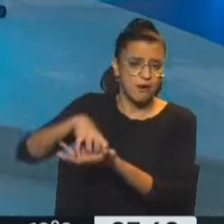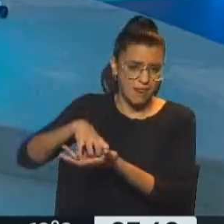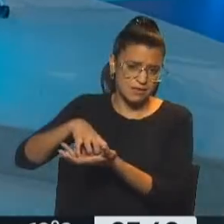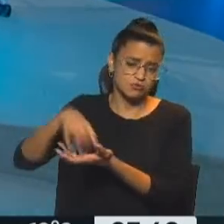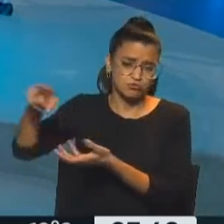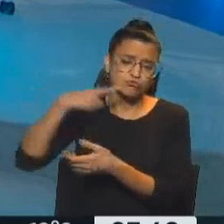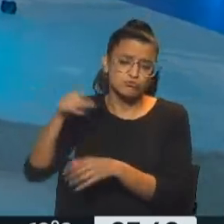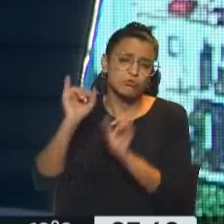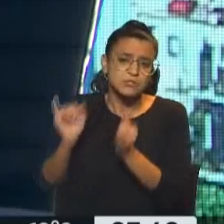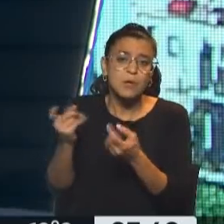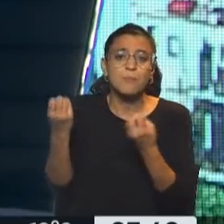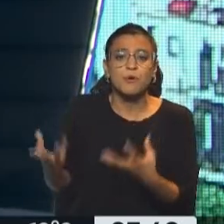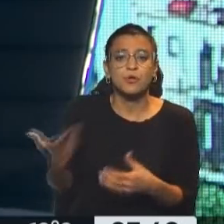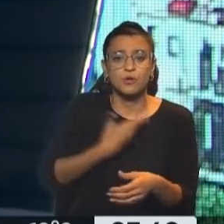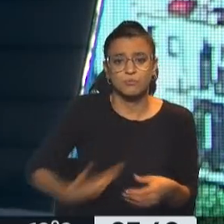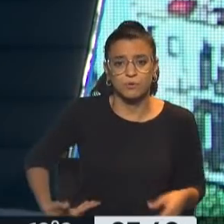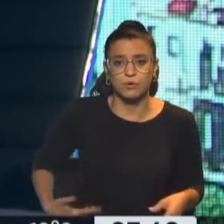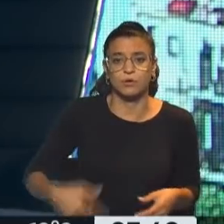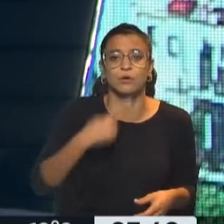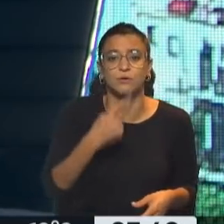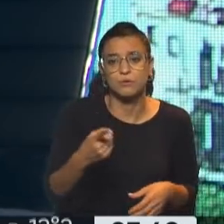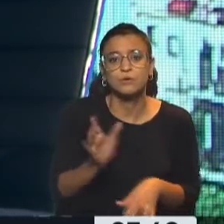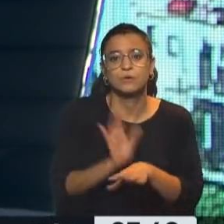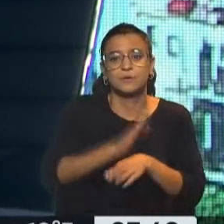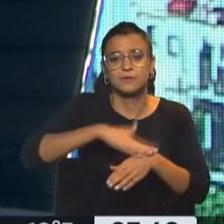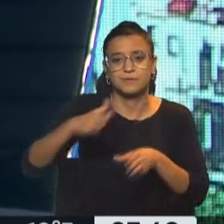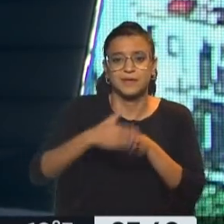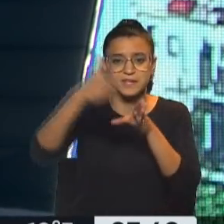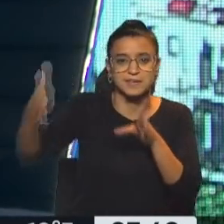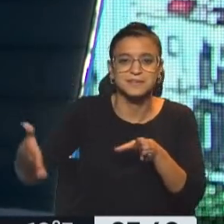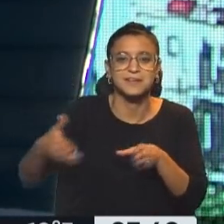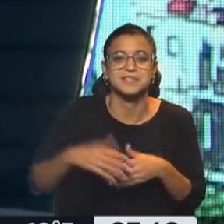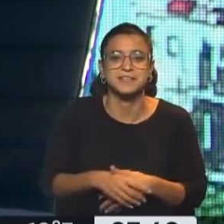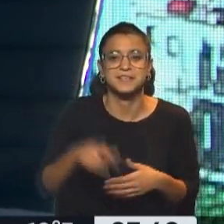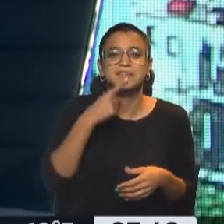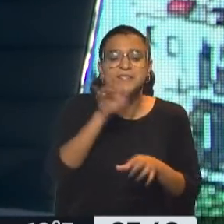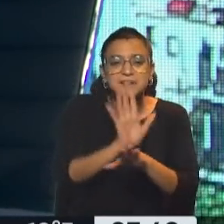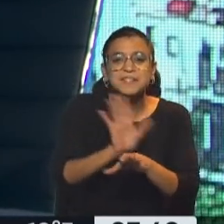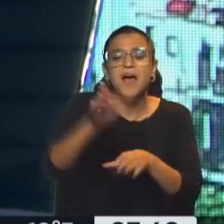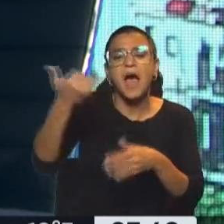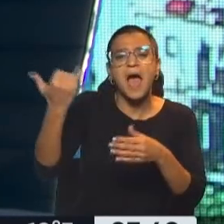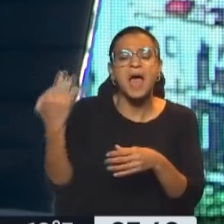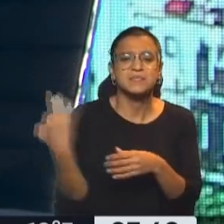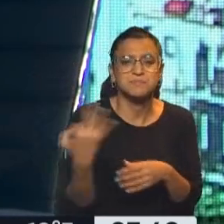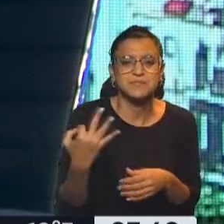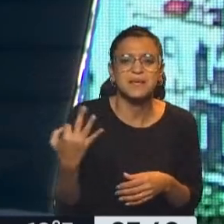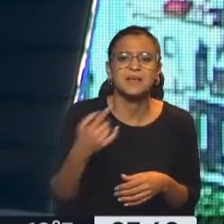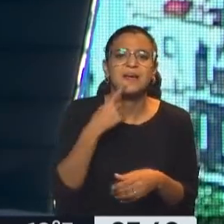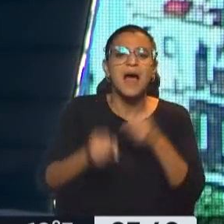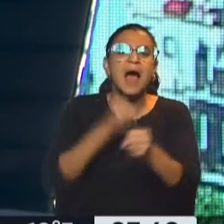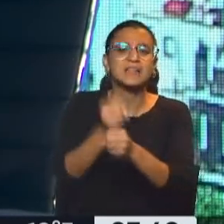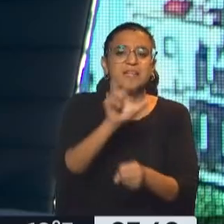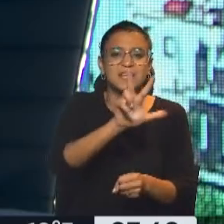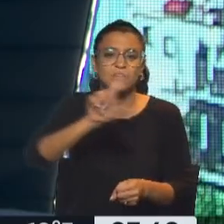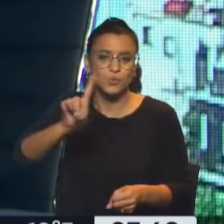porque confirmó el gobierno que va a extender el periodo de sesiones ordinarias. ¿Qué significa esto? Que va a haber sesiones hasta el